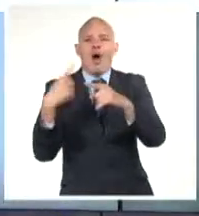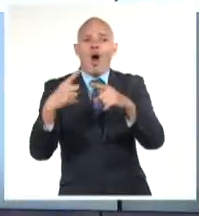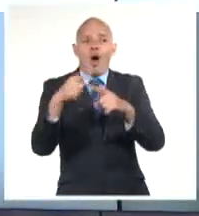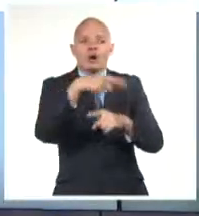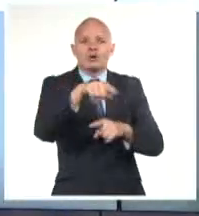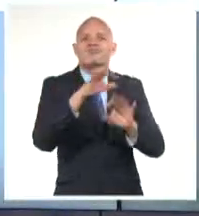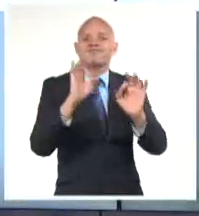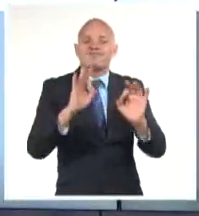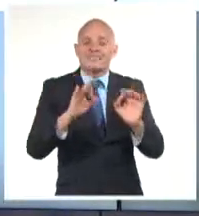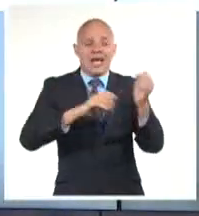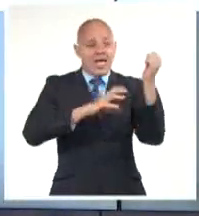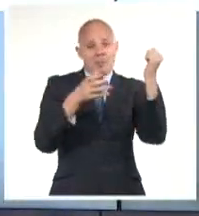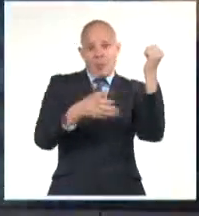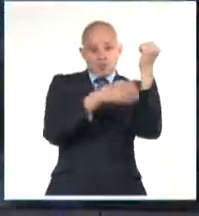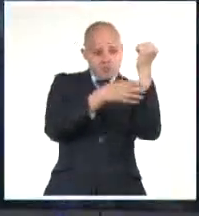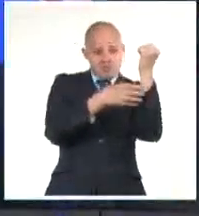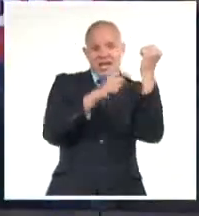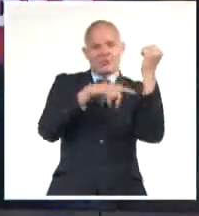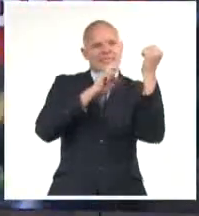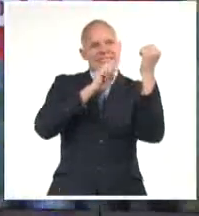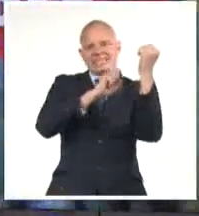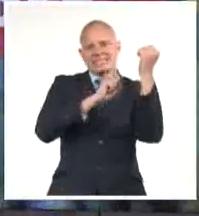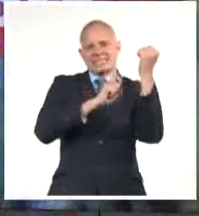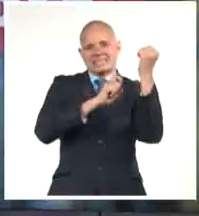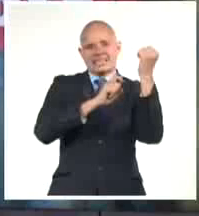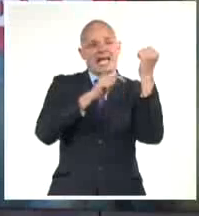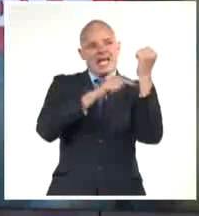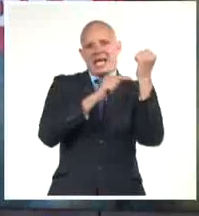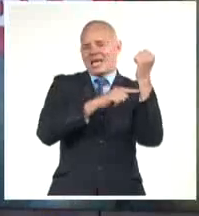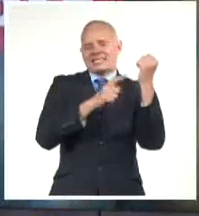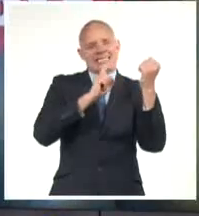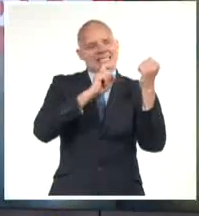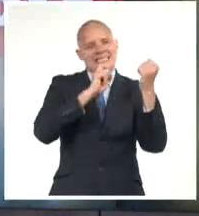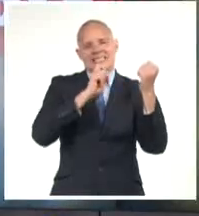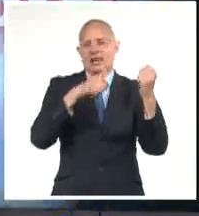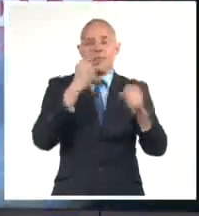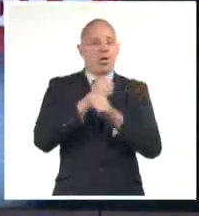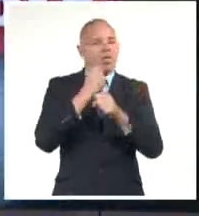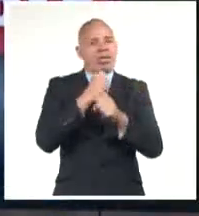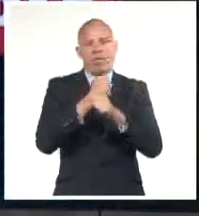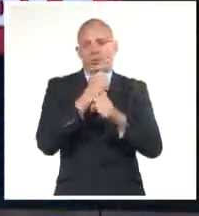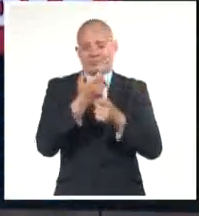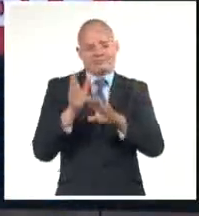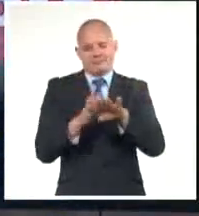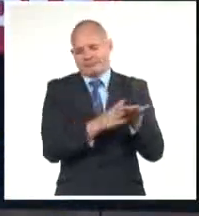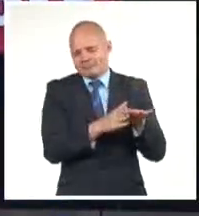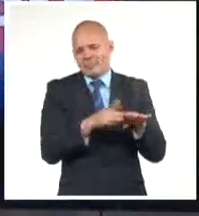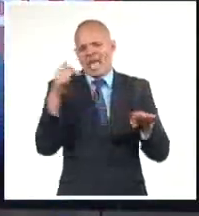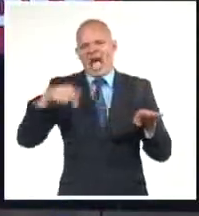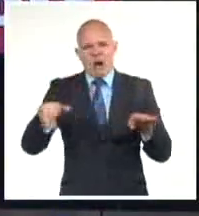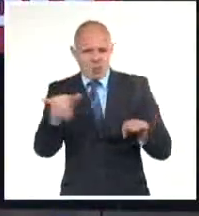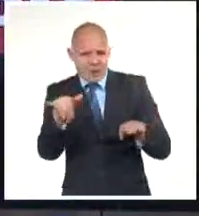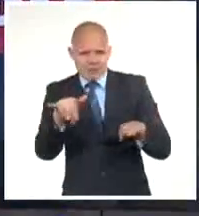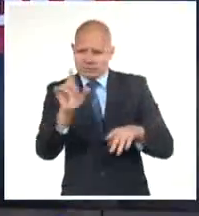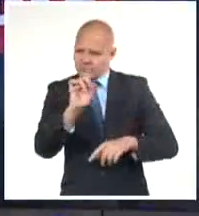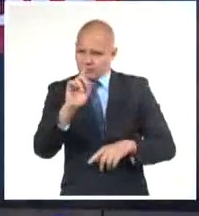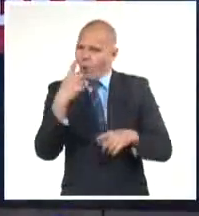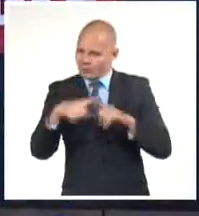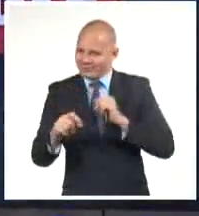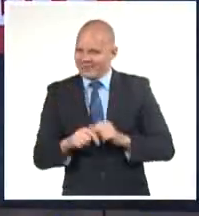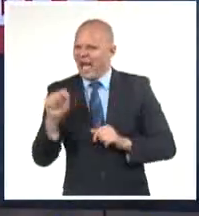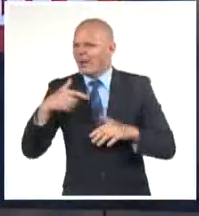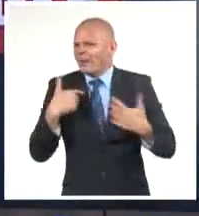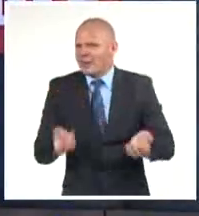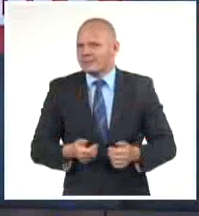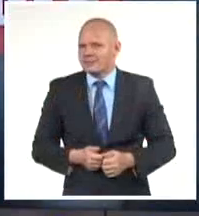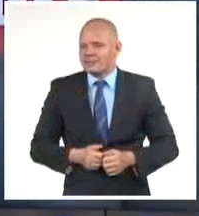no aguantaban. Ahora, la realidad es parecida, pero no igual. Condicionada esta vez por averías